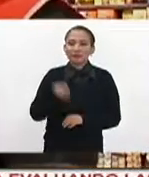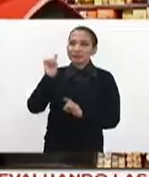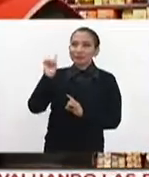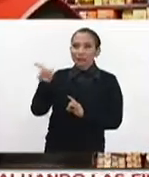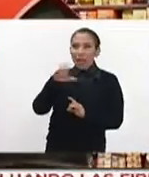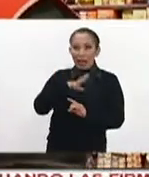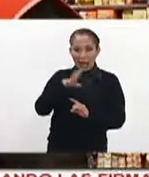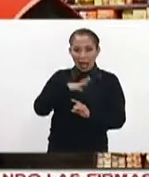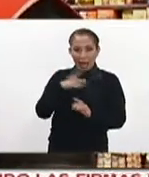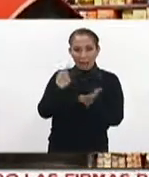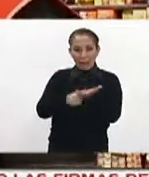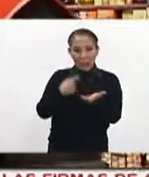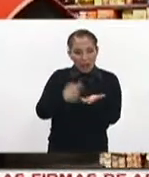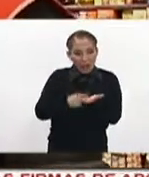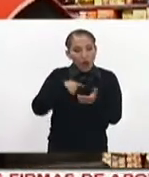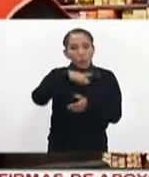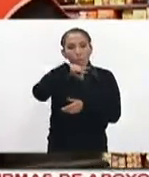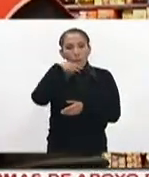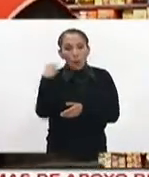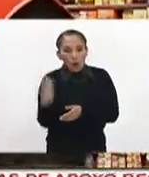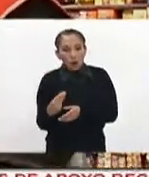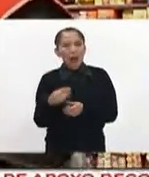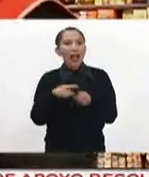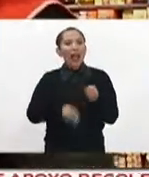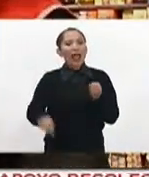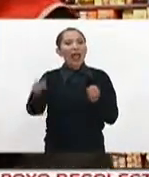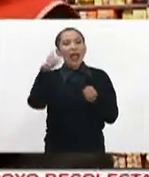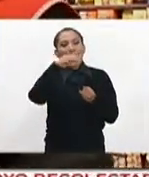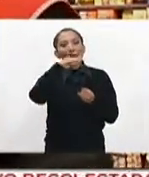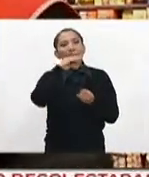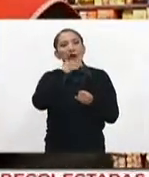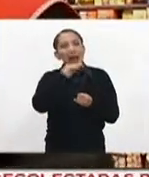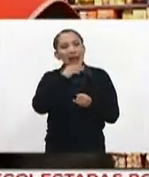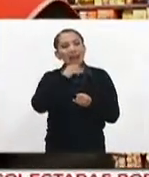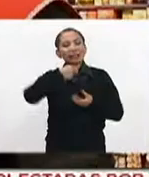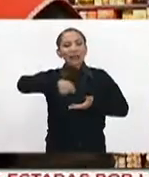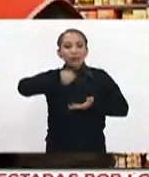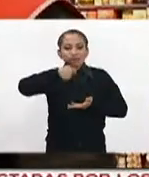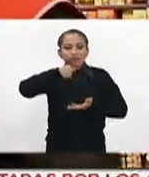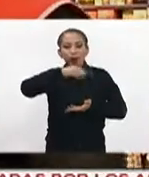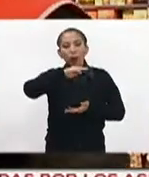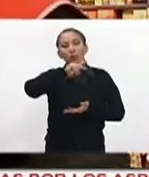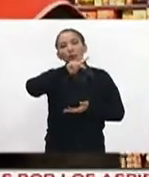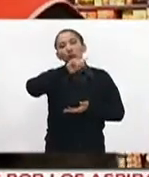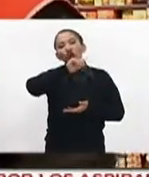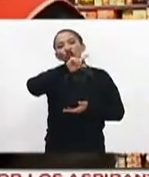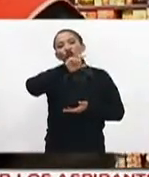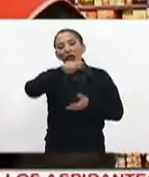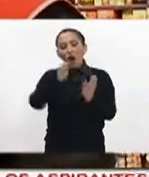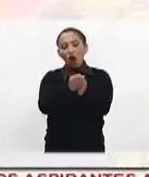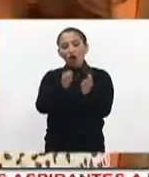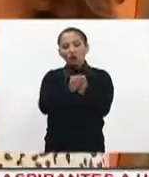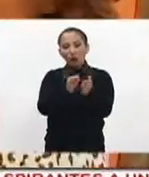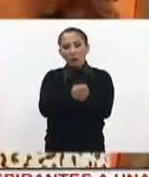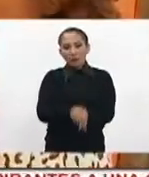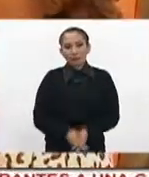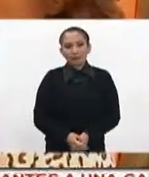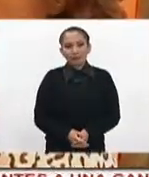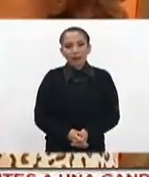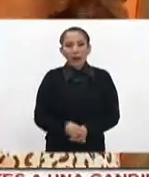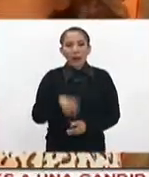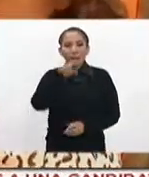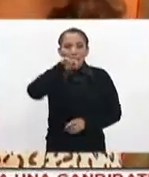el camarón, el mole, el maíz para pozole, la hoja para tamal. El